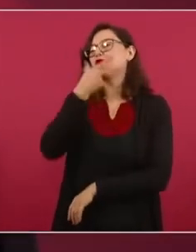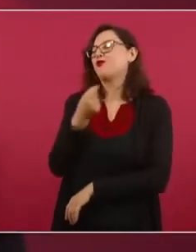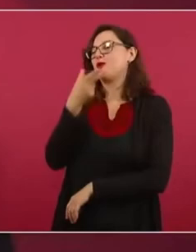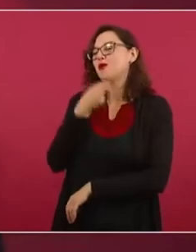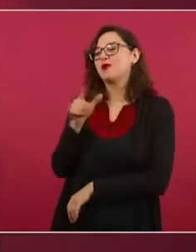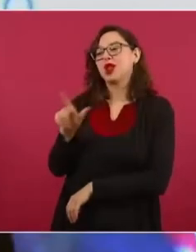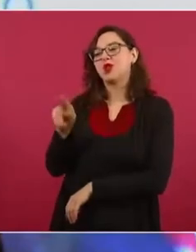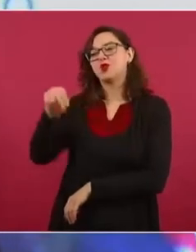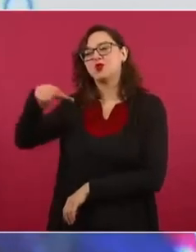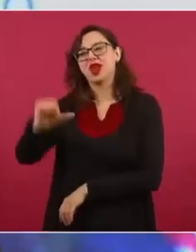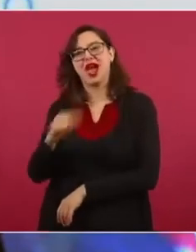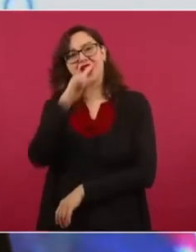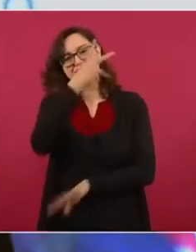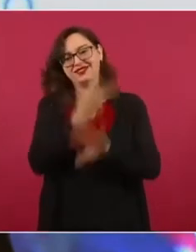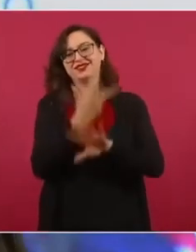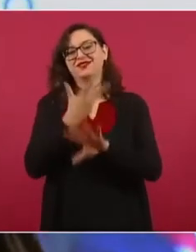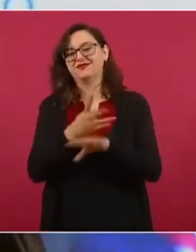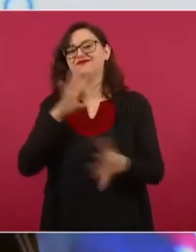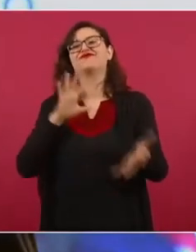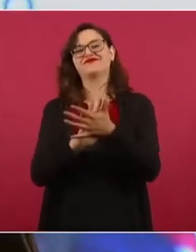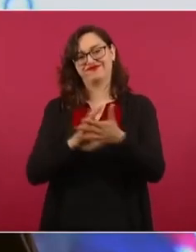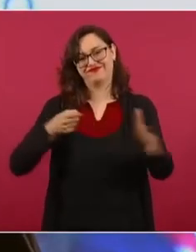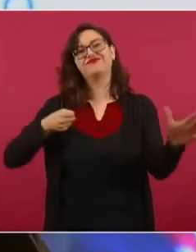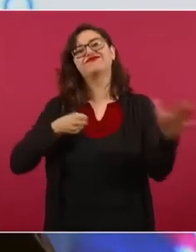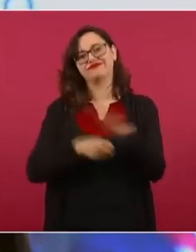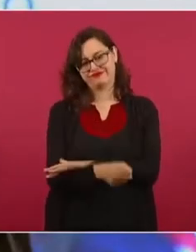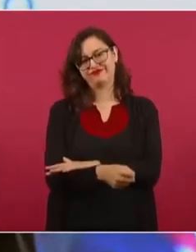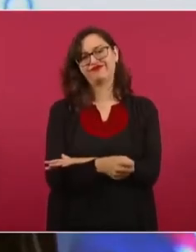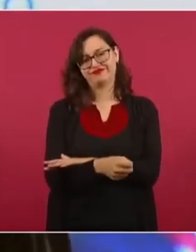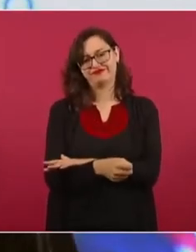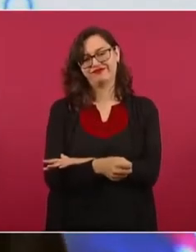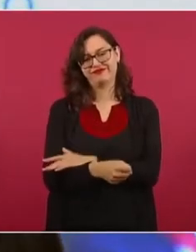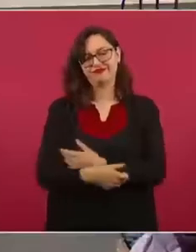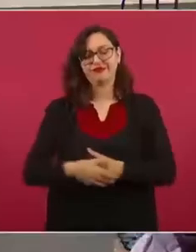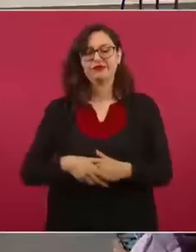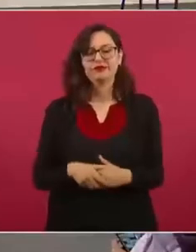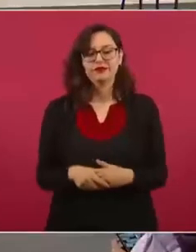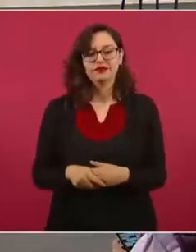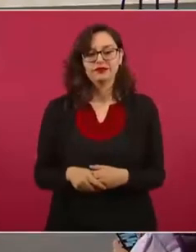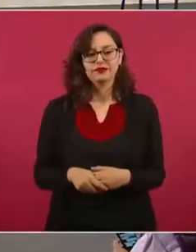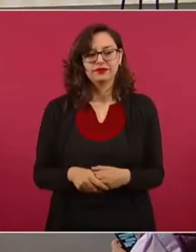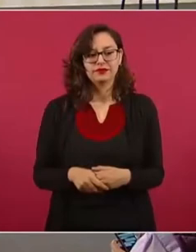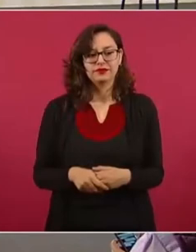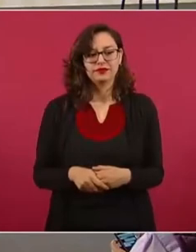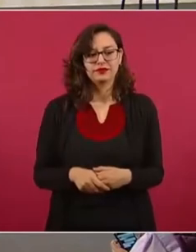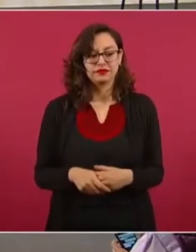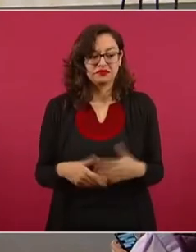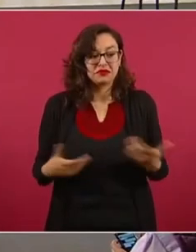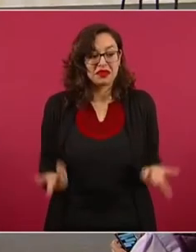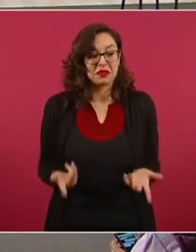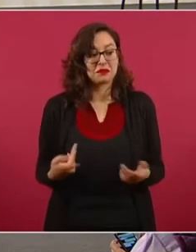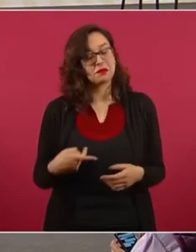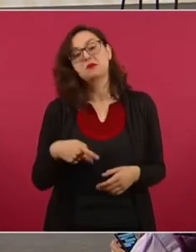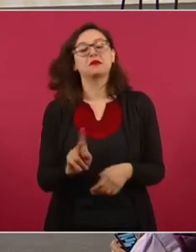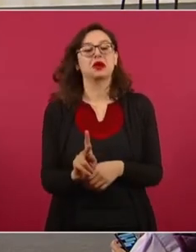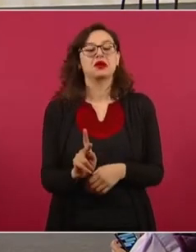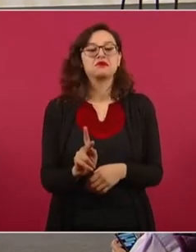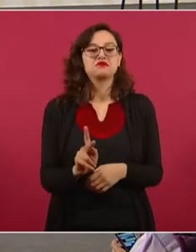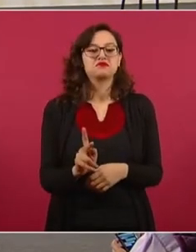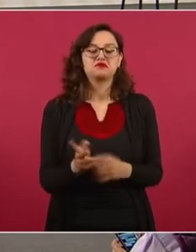organizado cuando era secretario de Seguridad Pública. Pero la cosa no paró ahí,